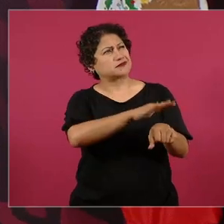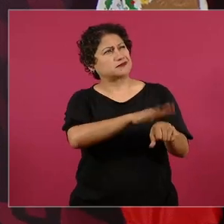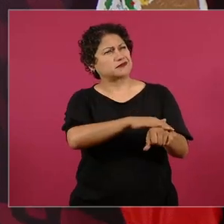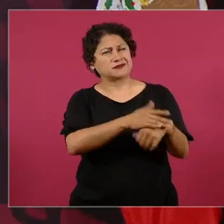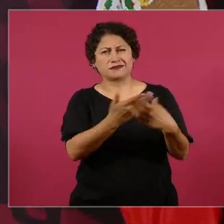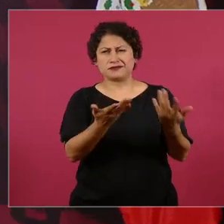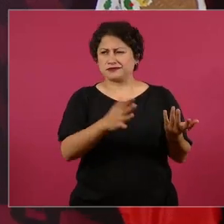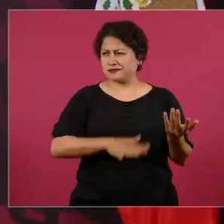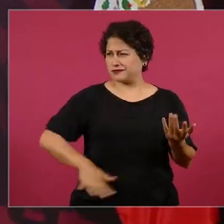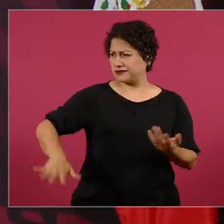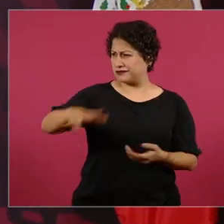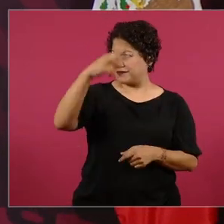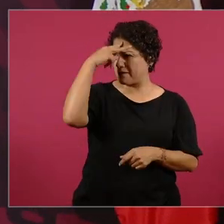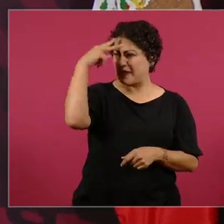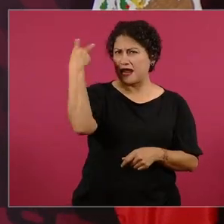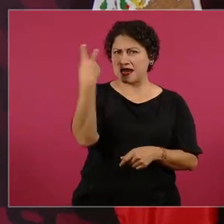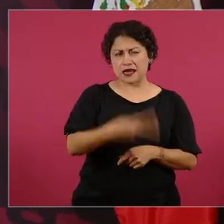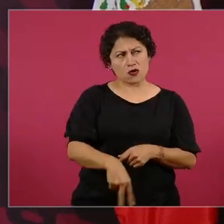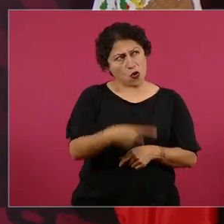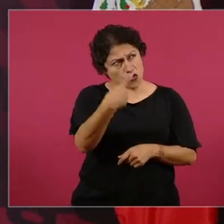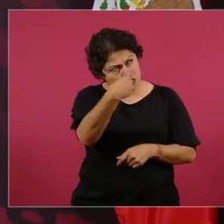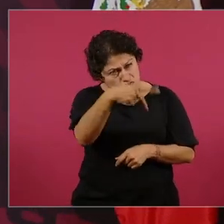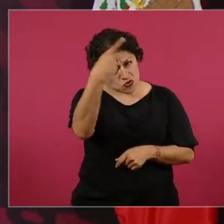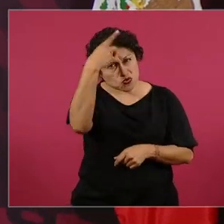México no es de una minoría